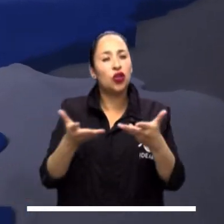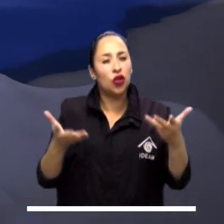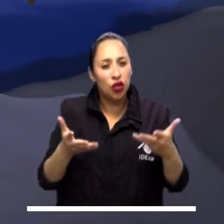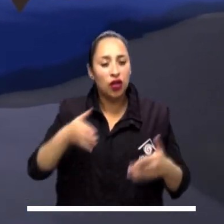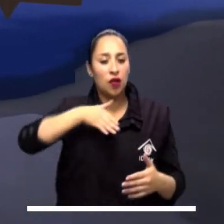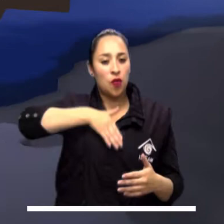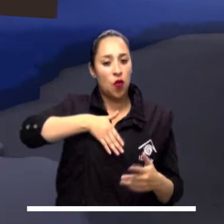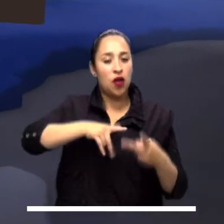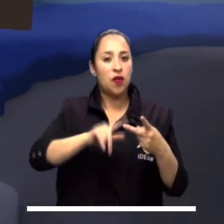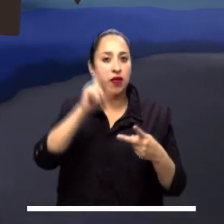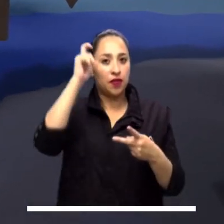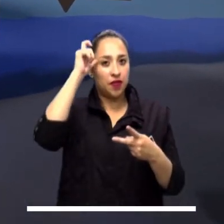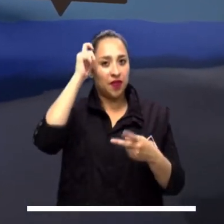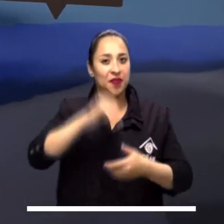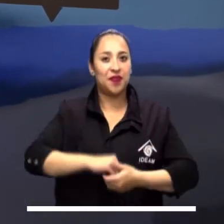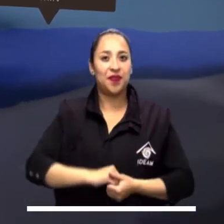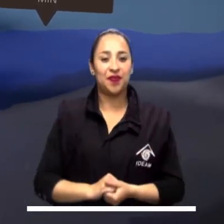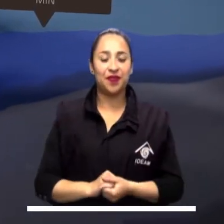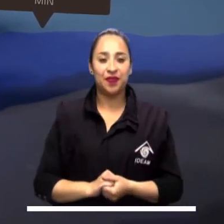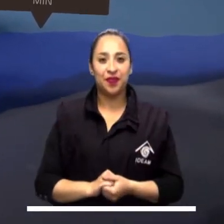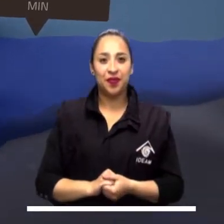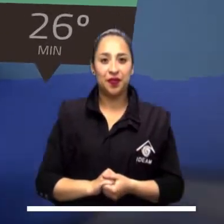dispersas en zonas de Bolívar y Córdoba.